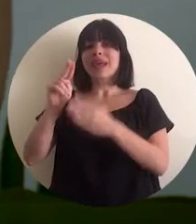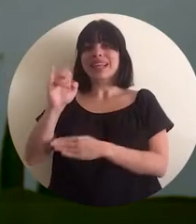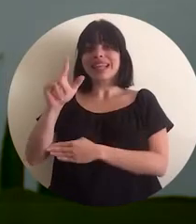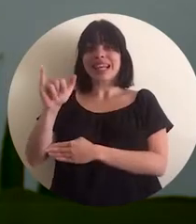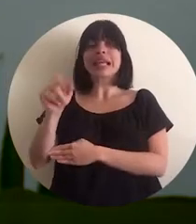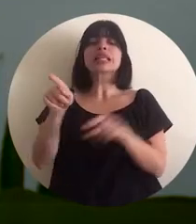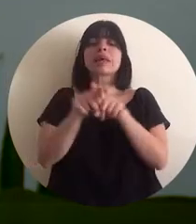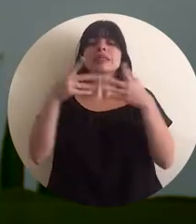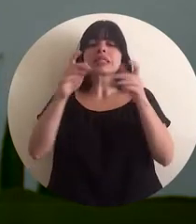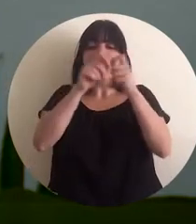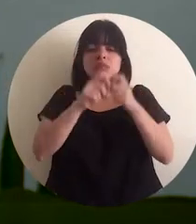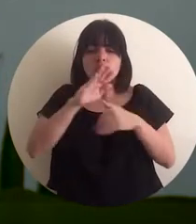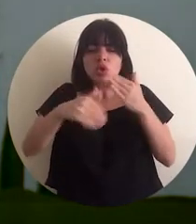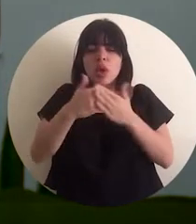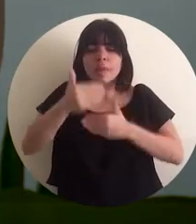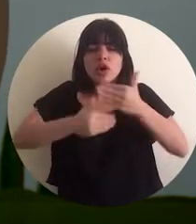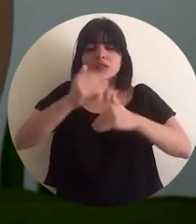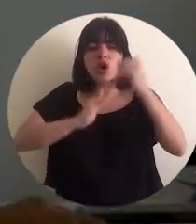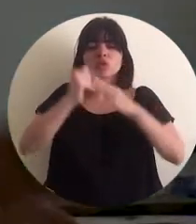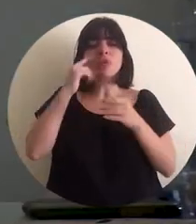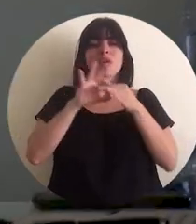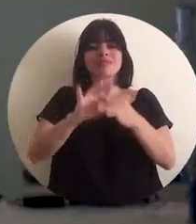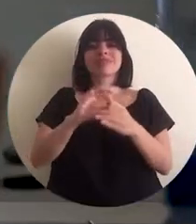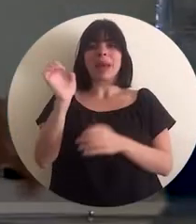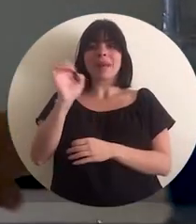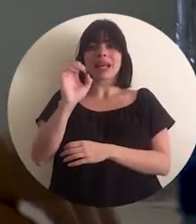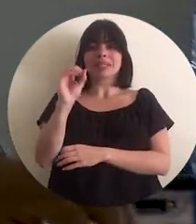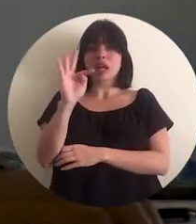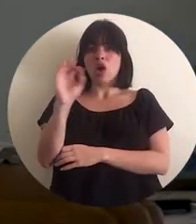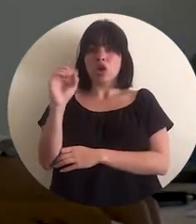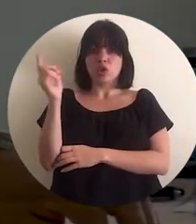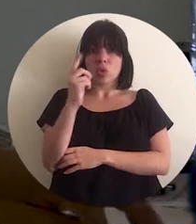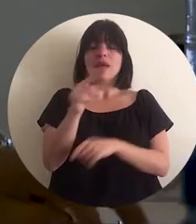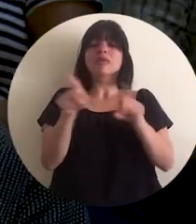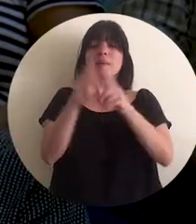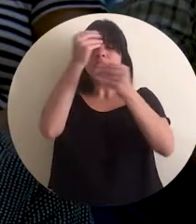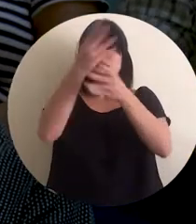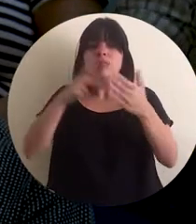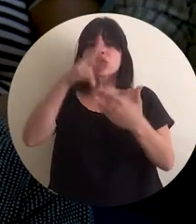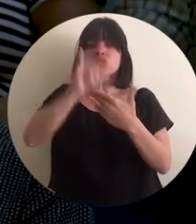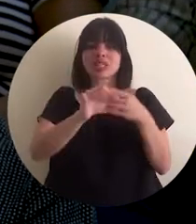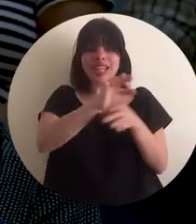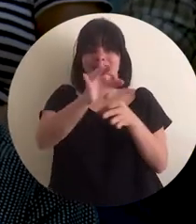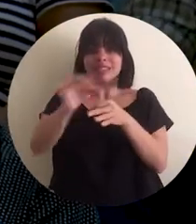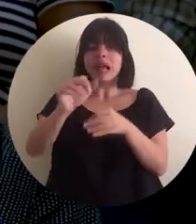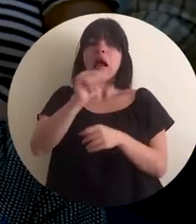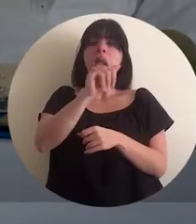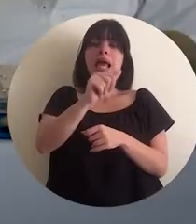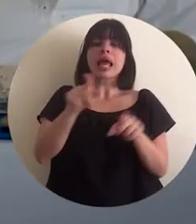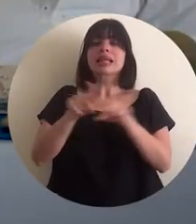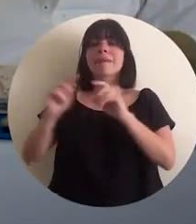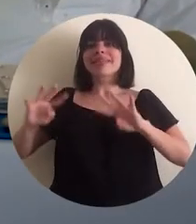También se detalló el proceso de reconstrucción ante la emergencia por el huracán Oto. Se presentaron avances en proyectos locales del AIA